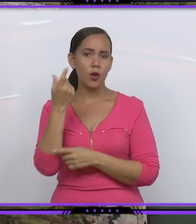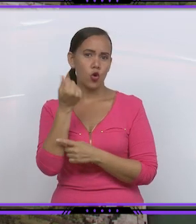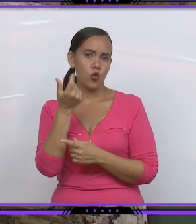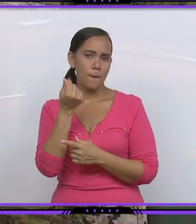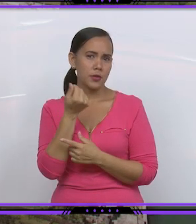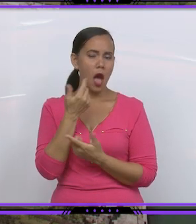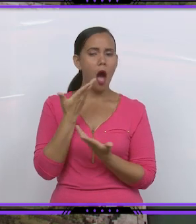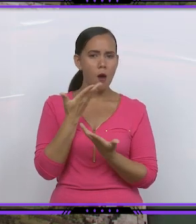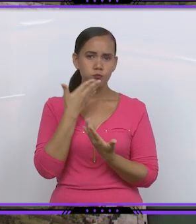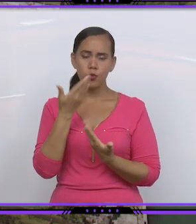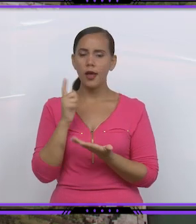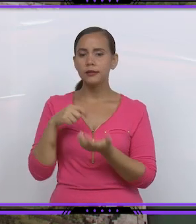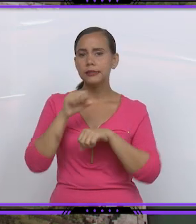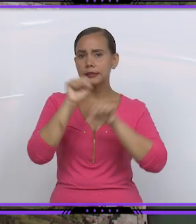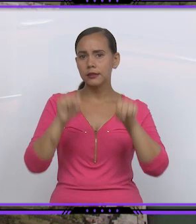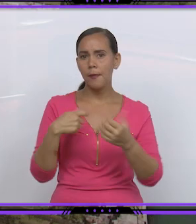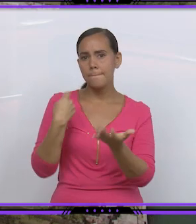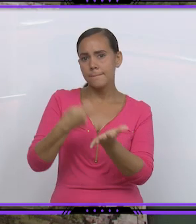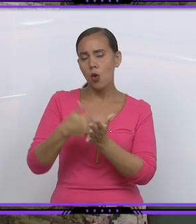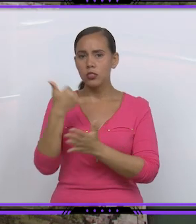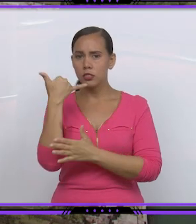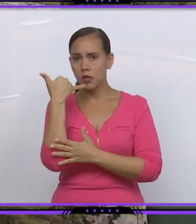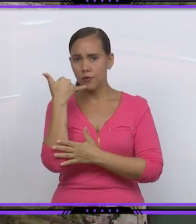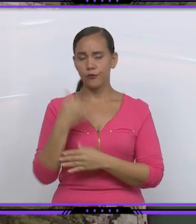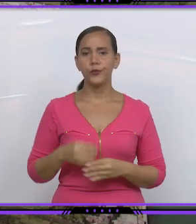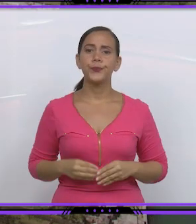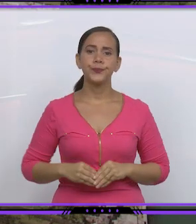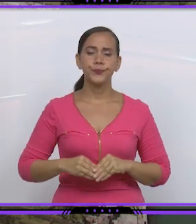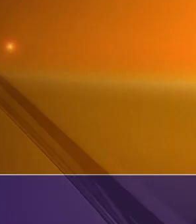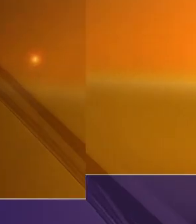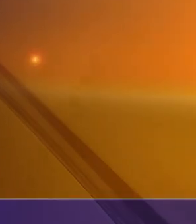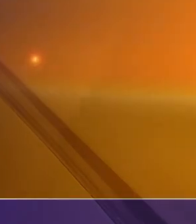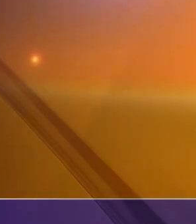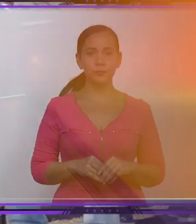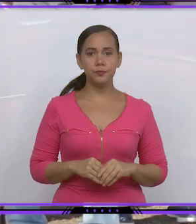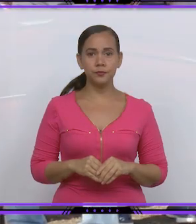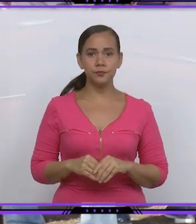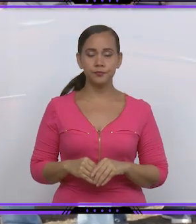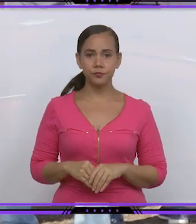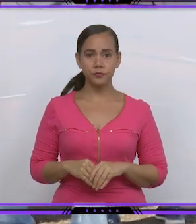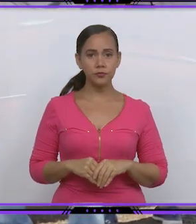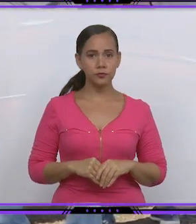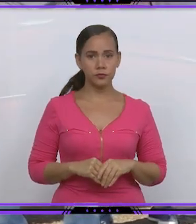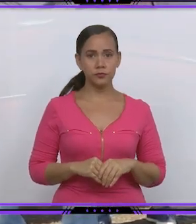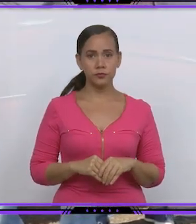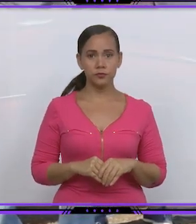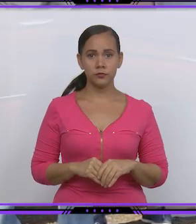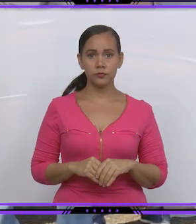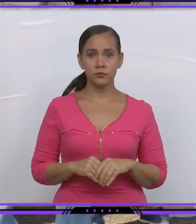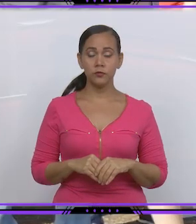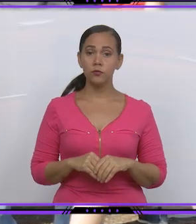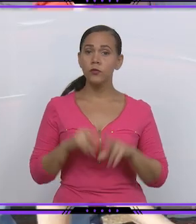actores de la economía con propuestas atractivas y sistemas de pago por canales electrónicos. Con la máxima de incentivar en la